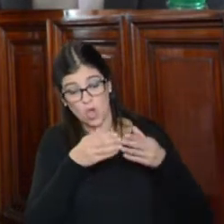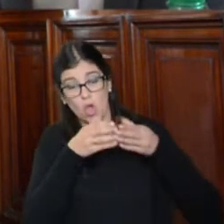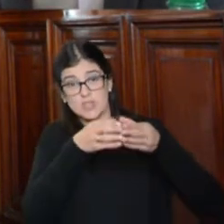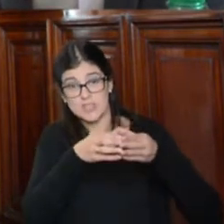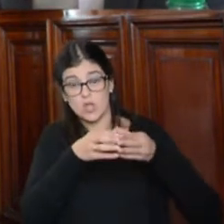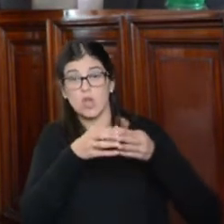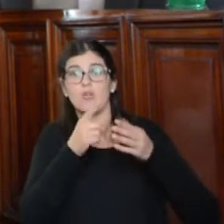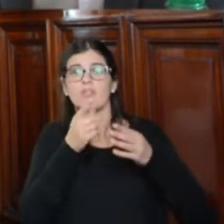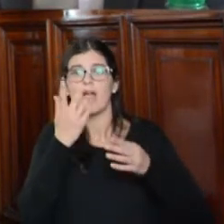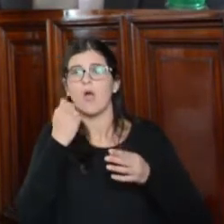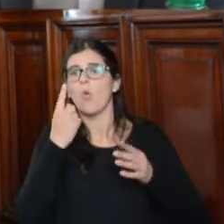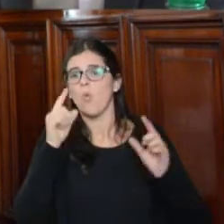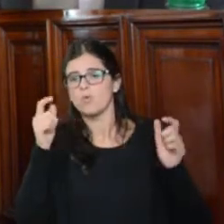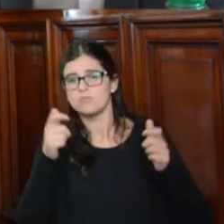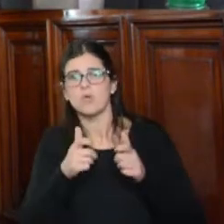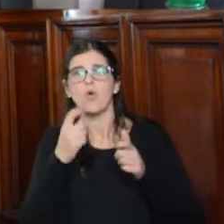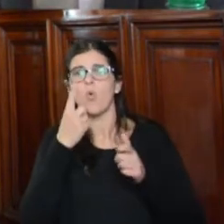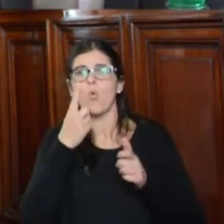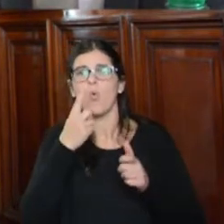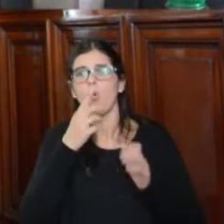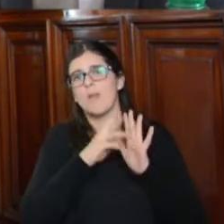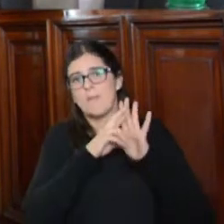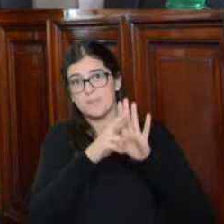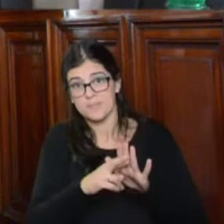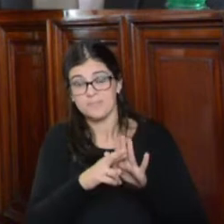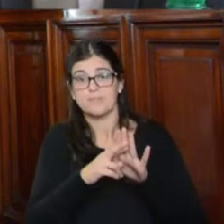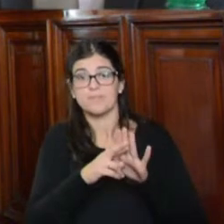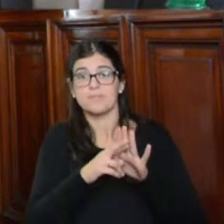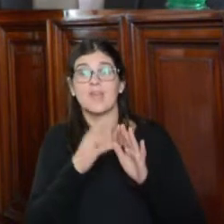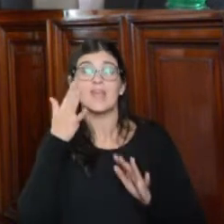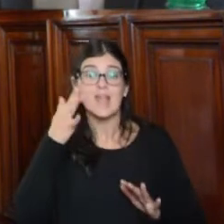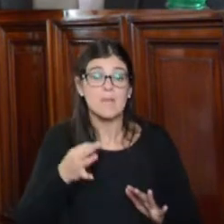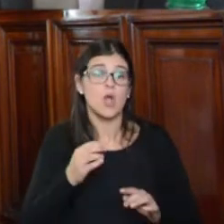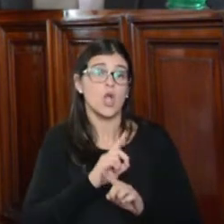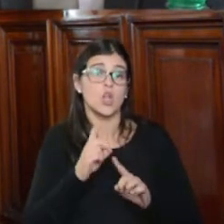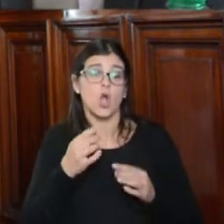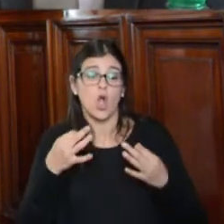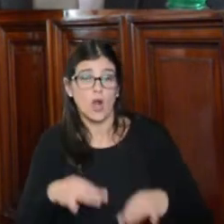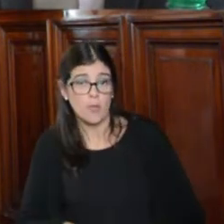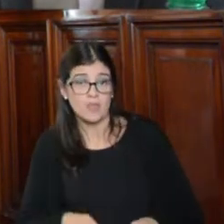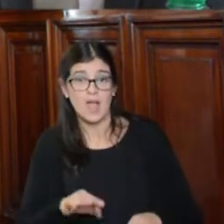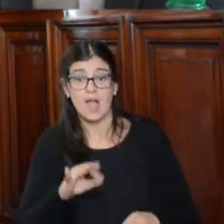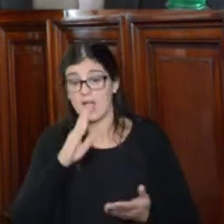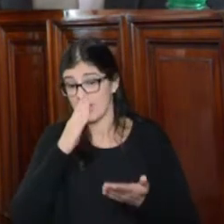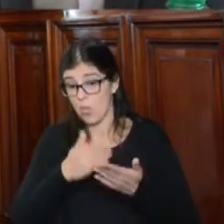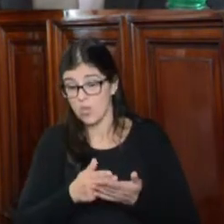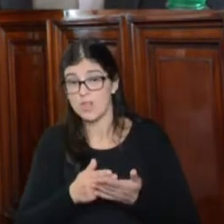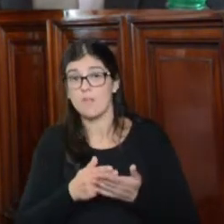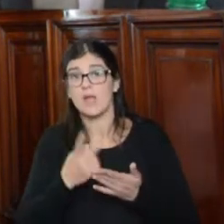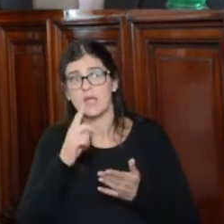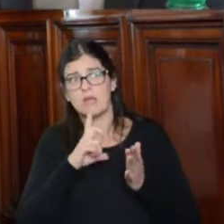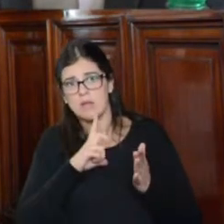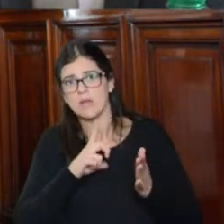desde la asunción de un consejero, el lugar que creemos que no le correspondía, hasta la última que lo estuvieron